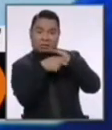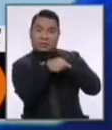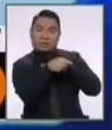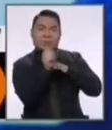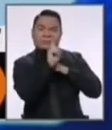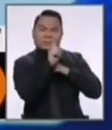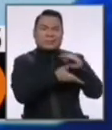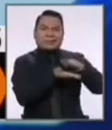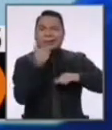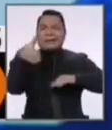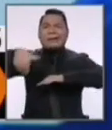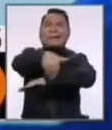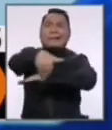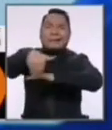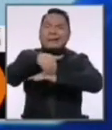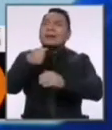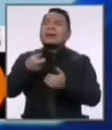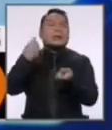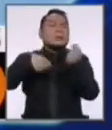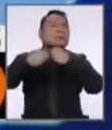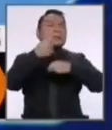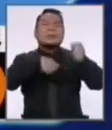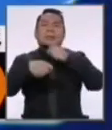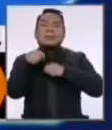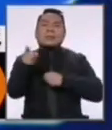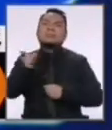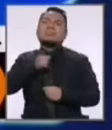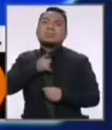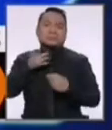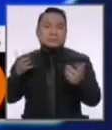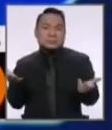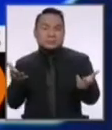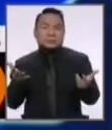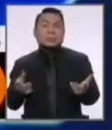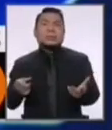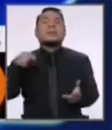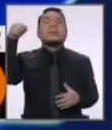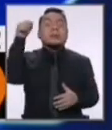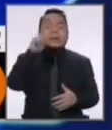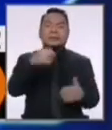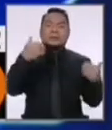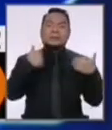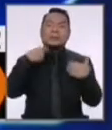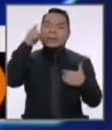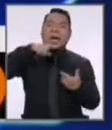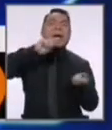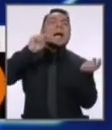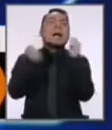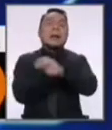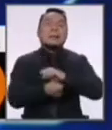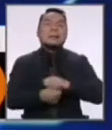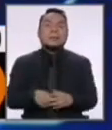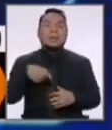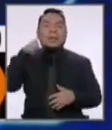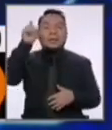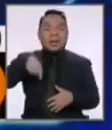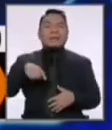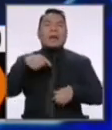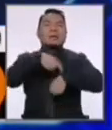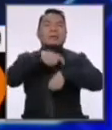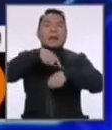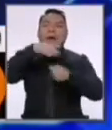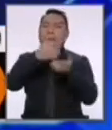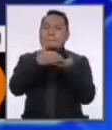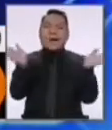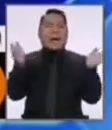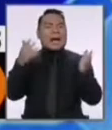calles, están trabajando y se están contagiando. Frente a eso es que tenemos que hacer cambios, tenemos que ampliar los horarios,